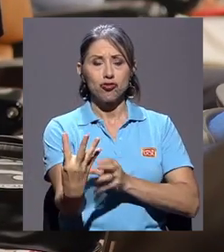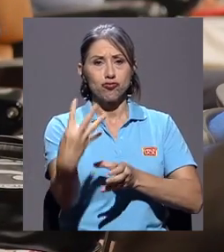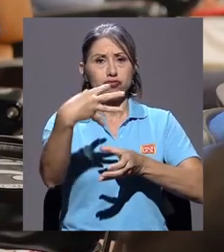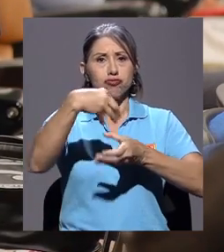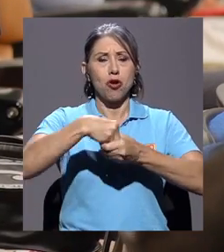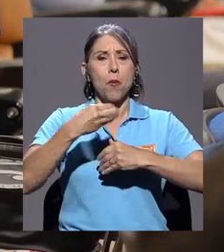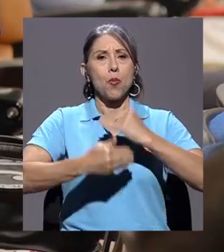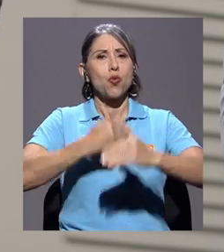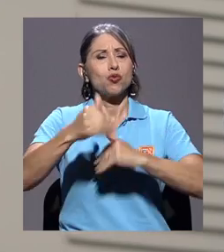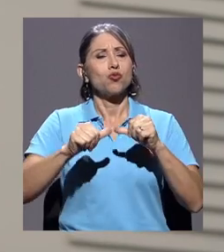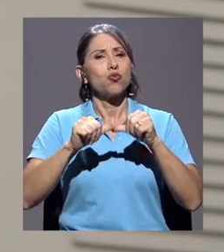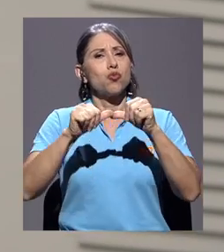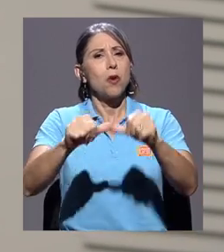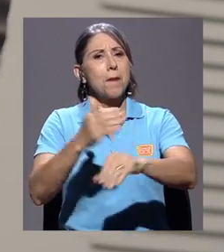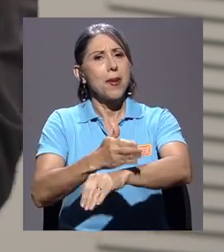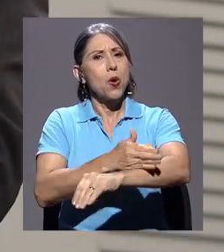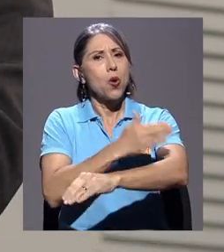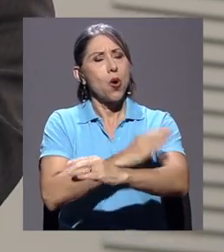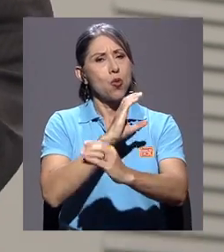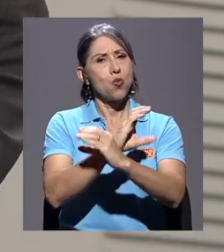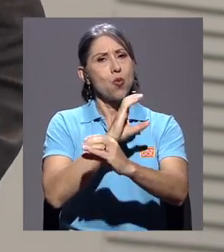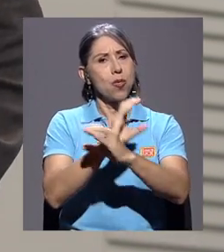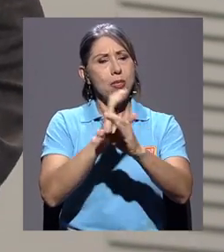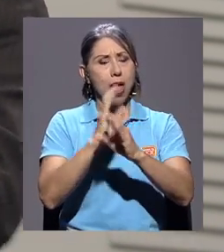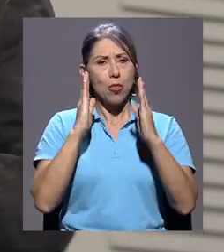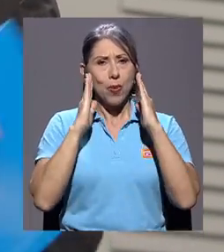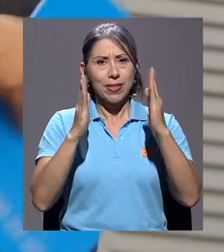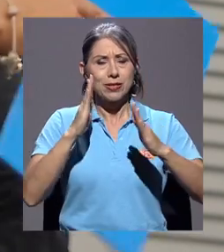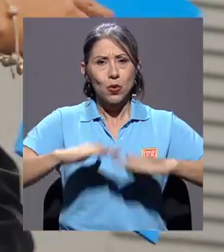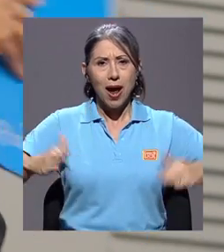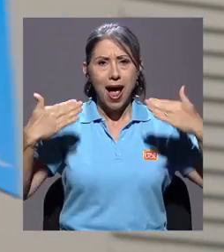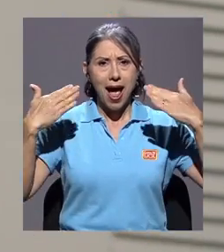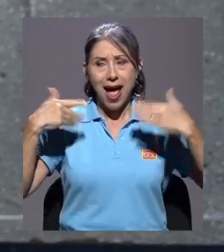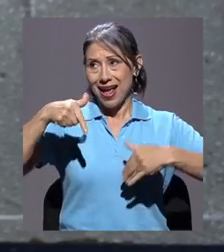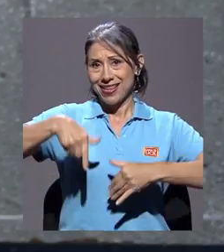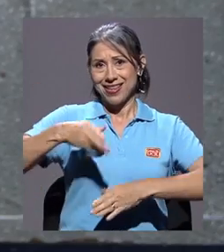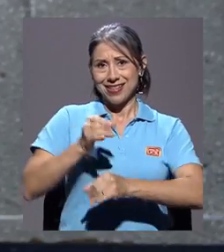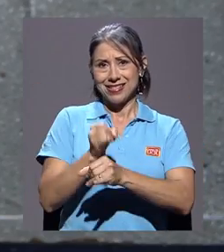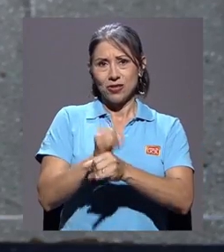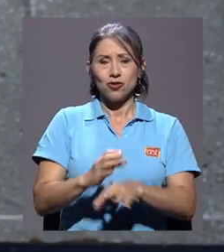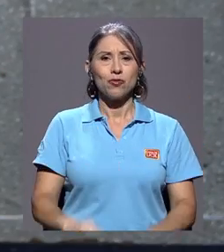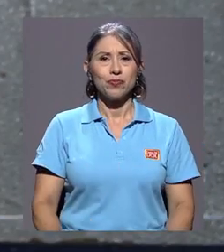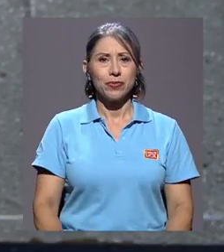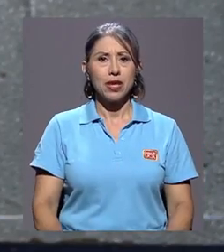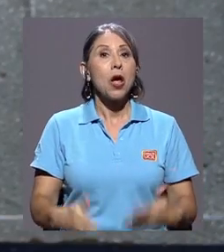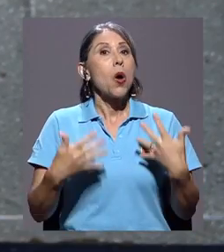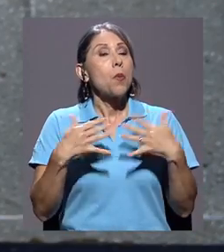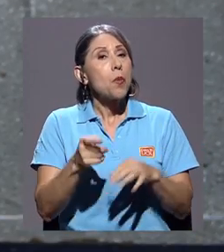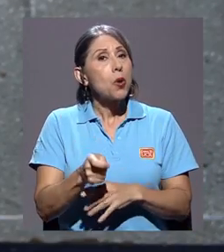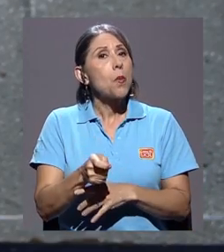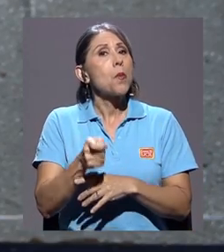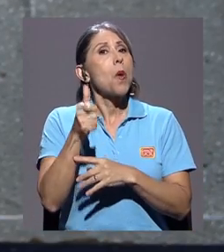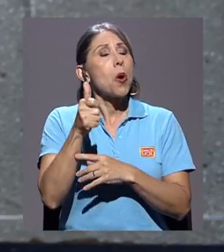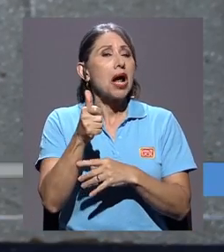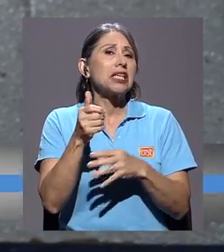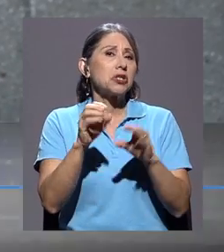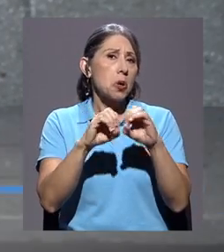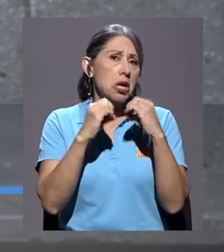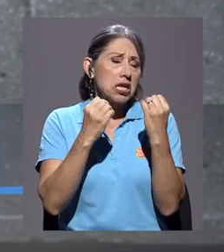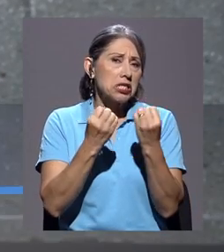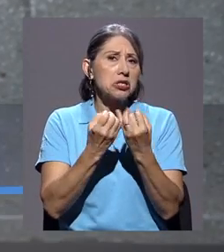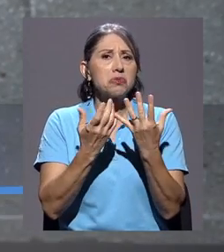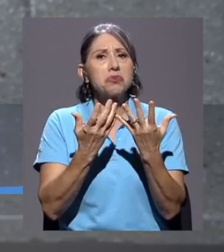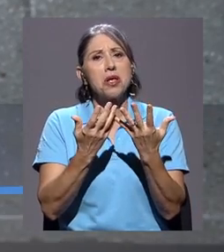continuo para mejorar la gestión ambiental en la institución. Muy pocas asociaciones participan en el Galardón Ambiental. Quisimos ser como